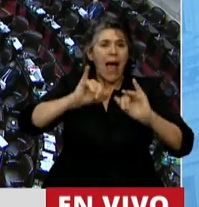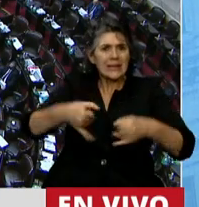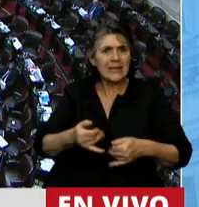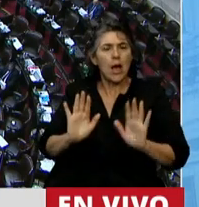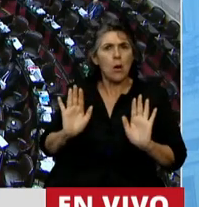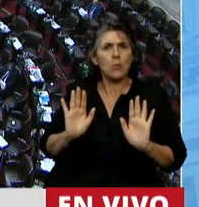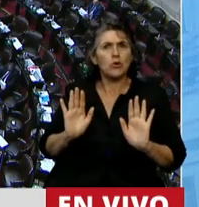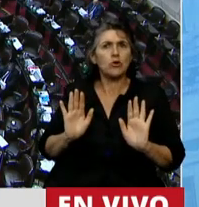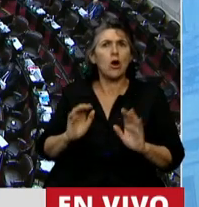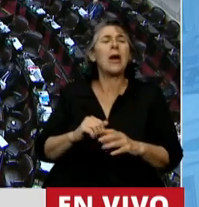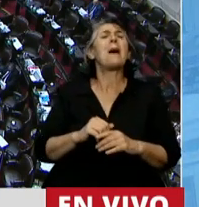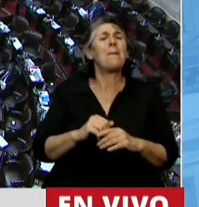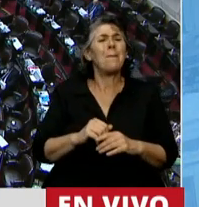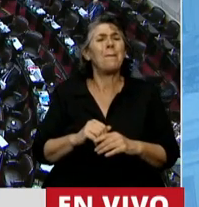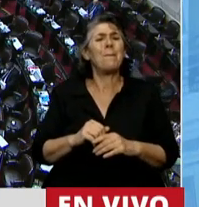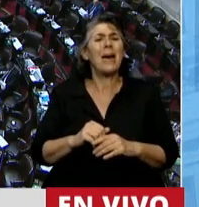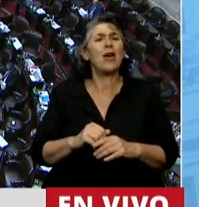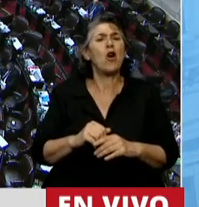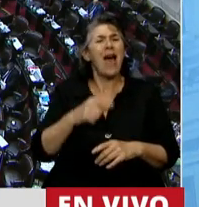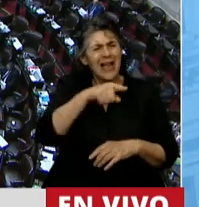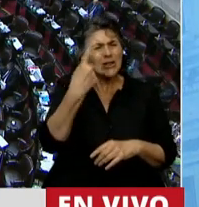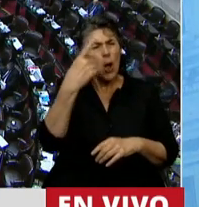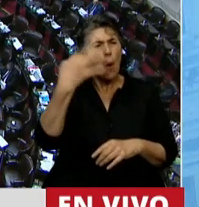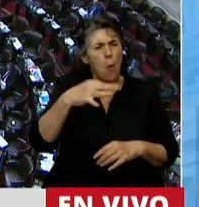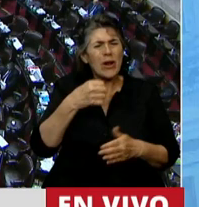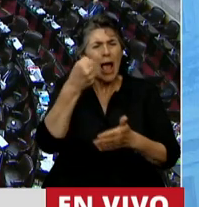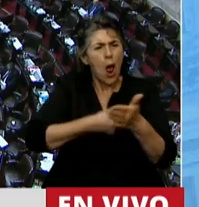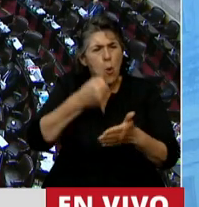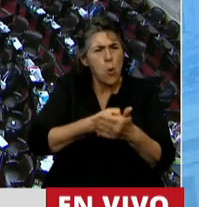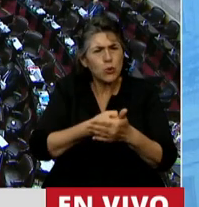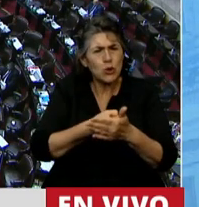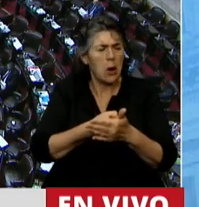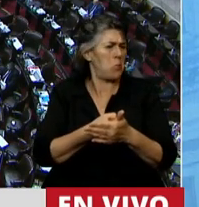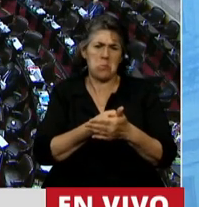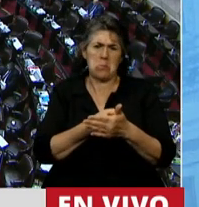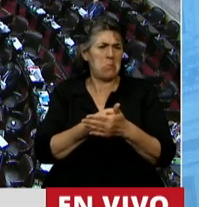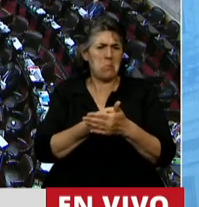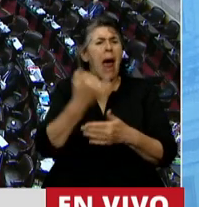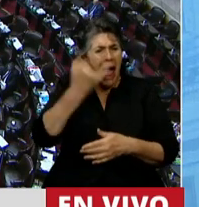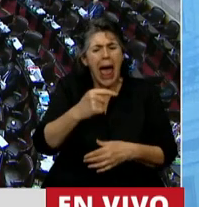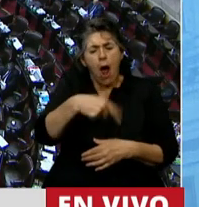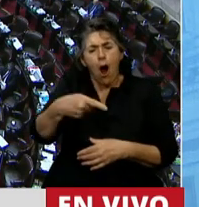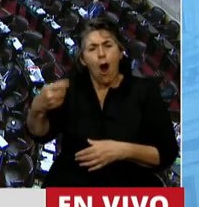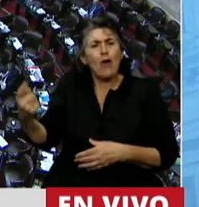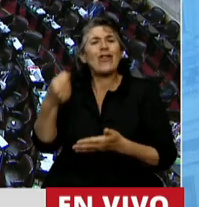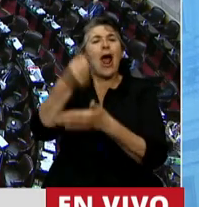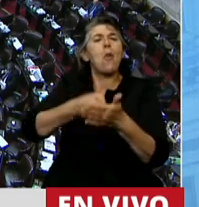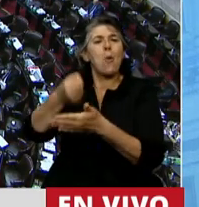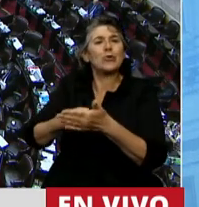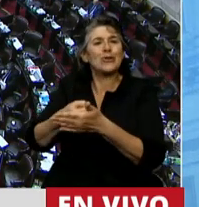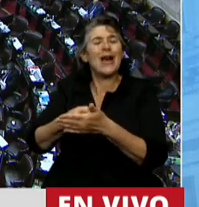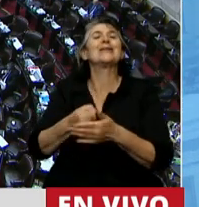único que permite luchas a las mujeres en defensa de nuestro género y de nuestros espacios y de nuestra participación.